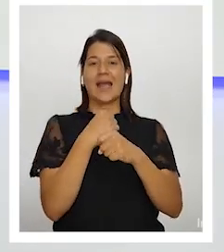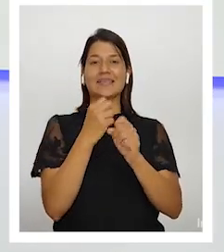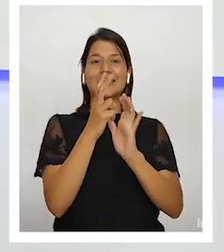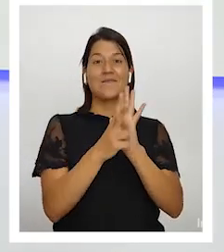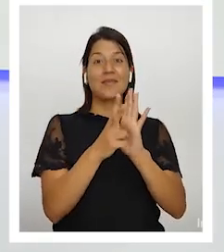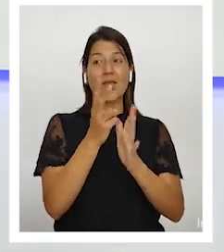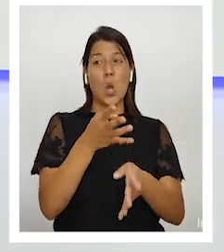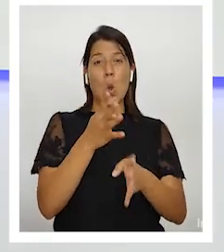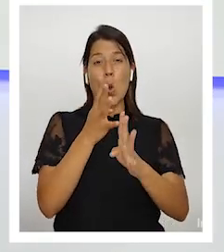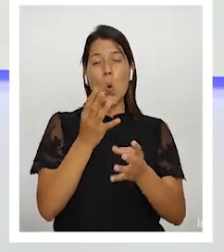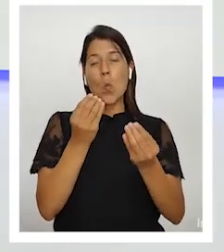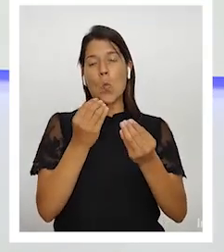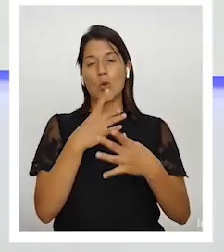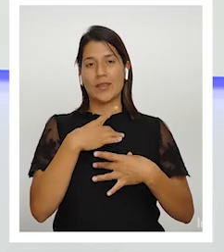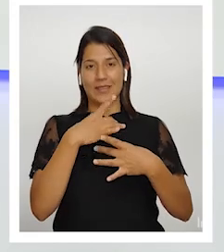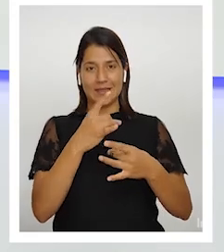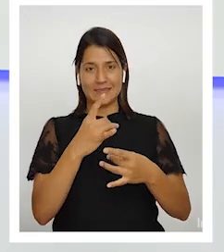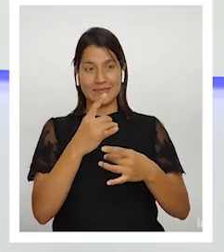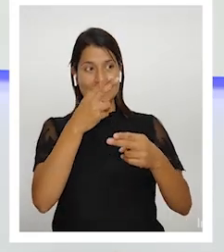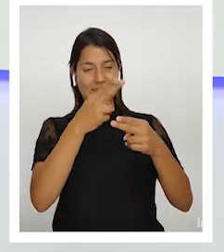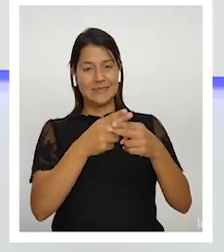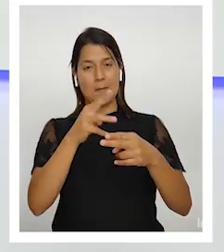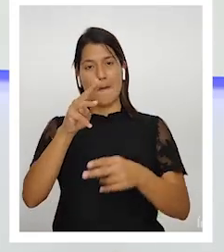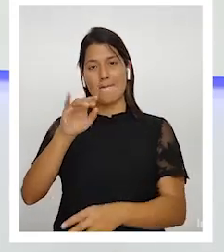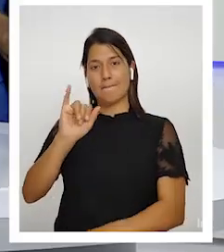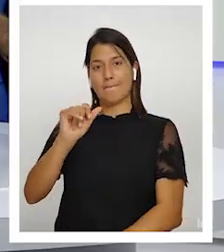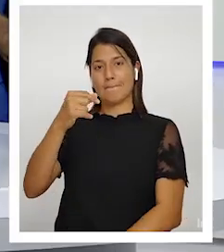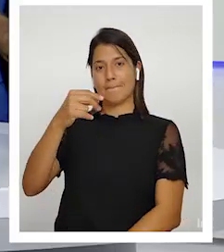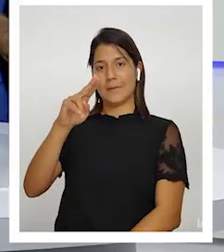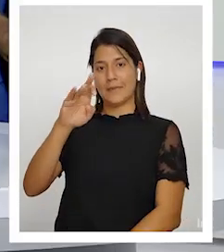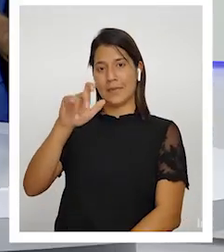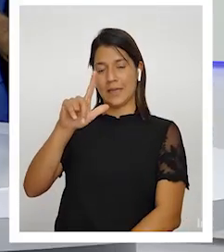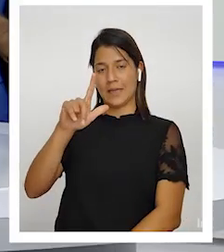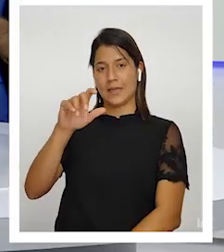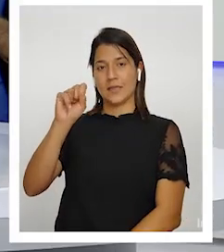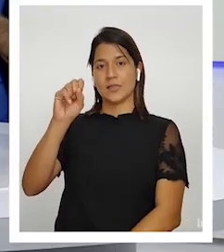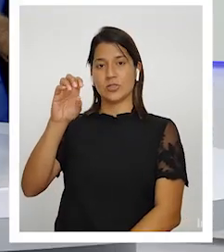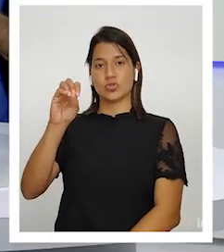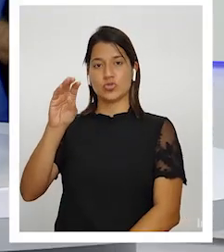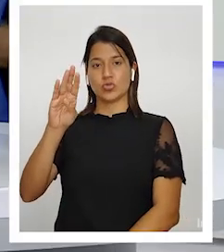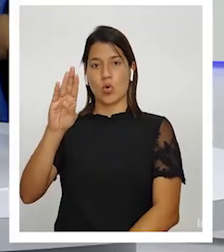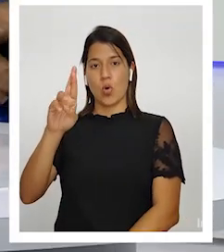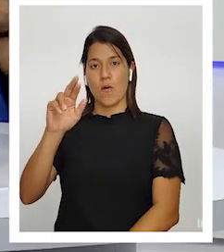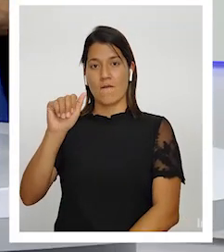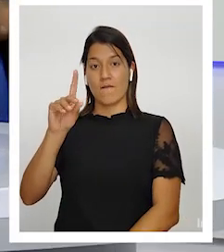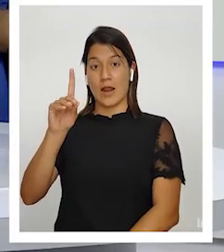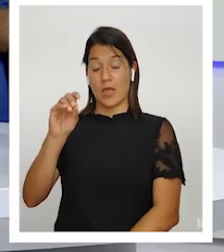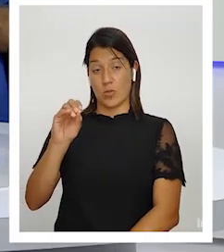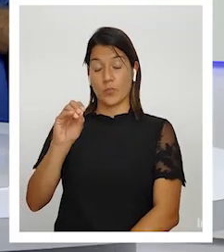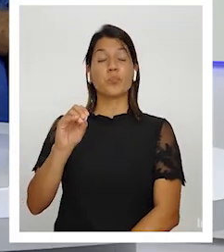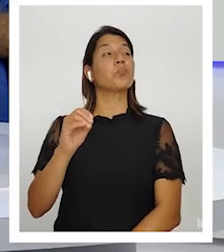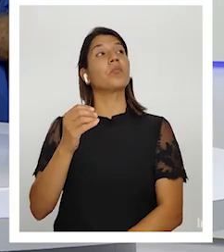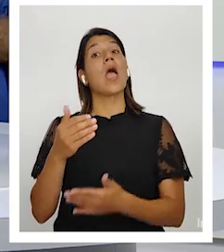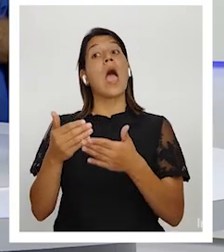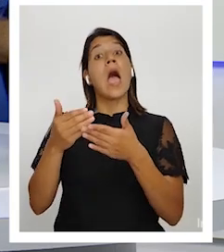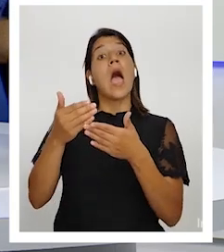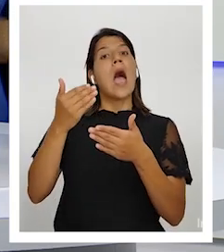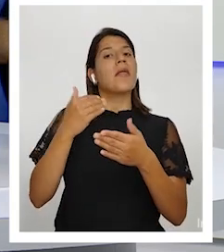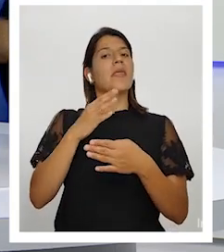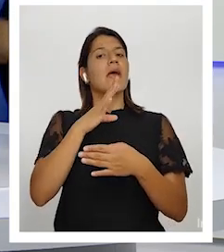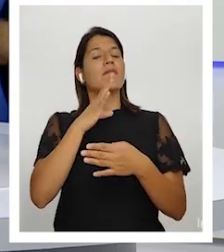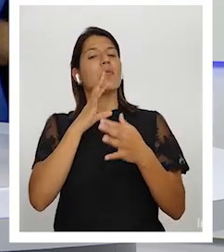interesantes el señor Miguel Sobrado don Miguel conversábamos en el bloque anterior sobre un ejemplo